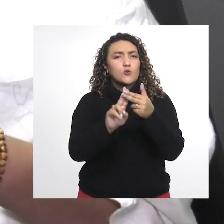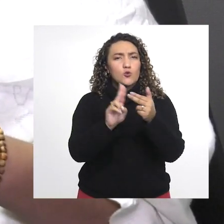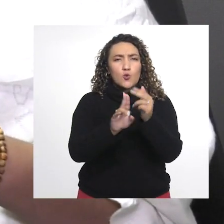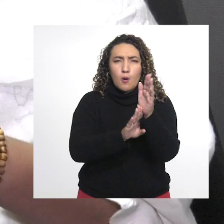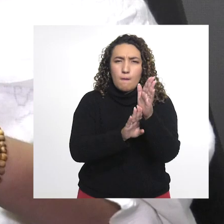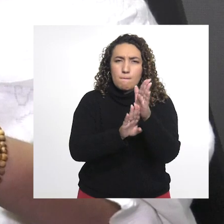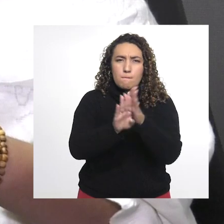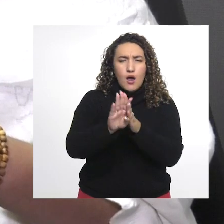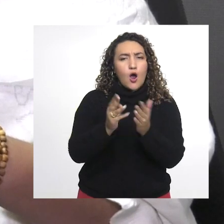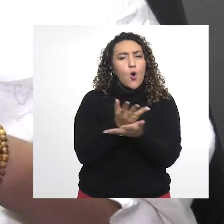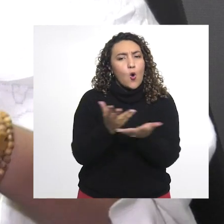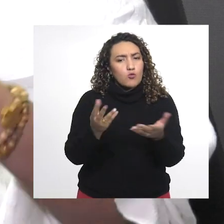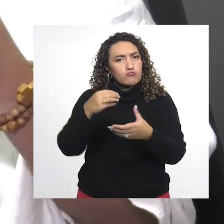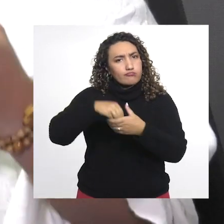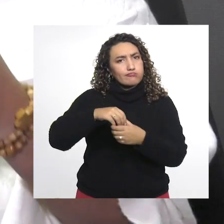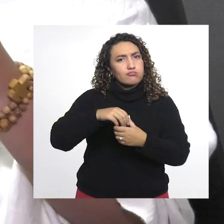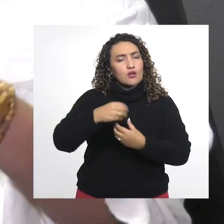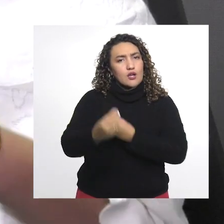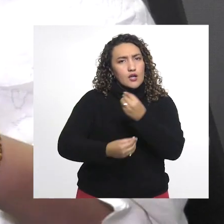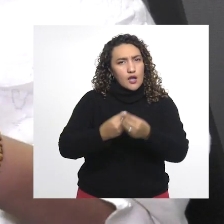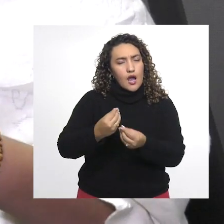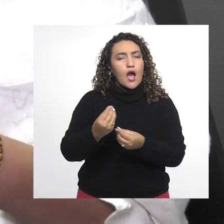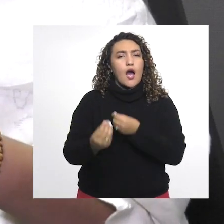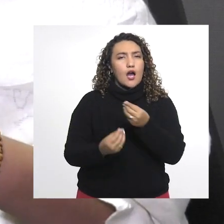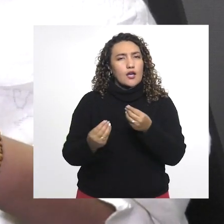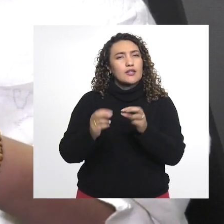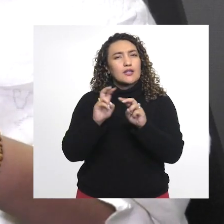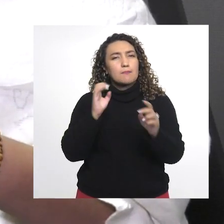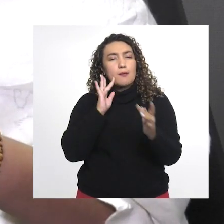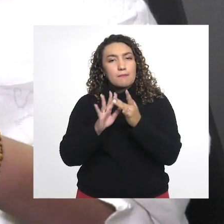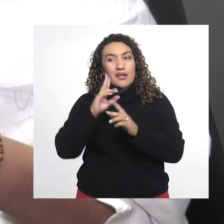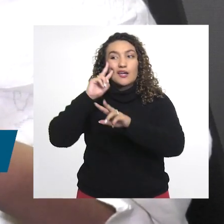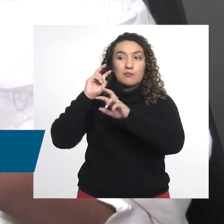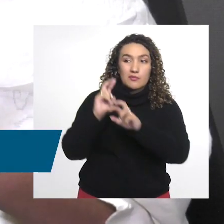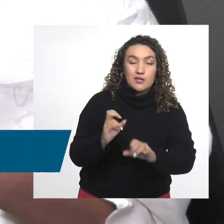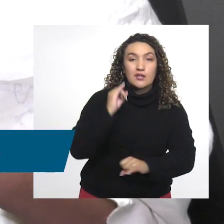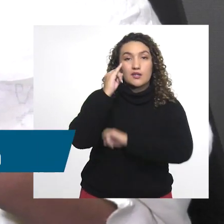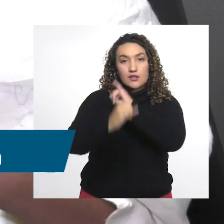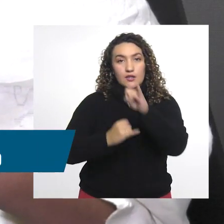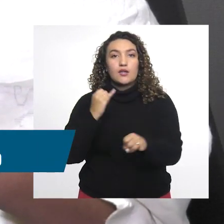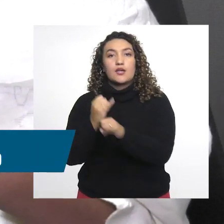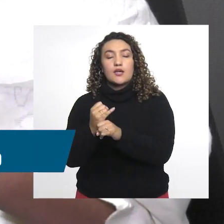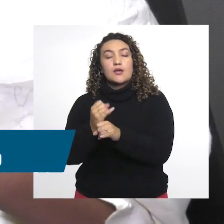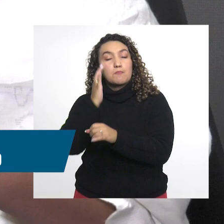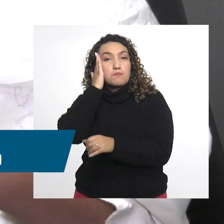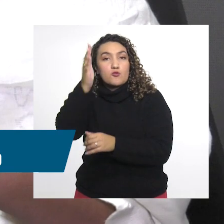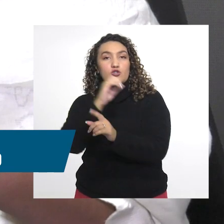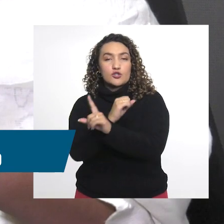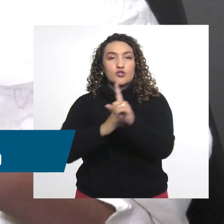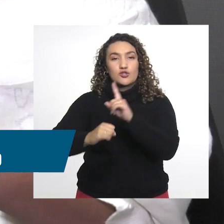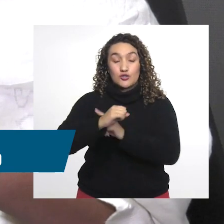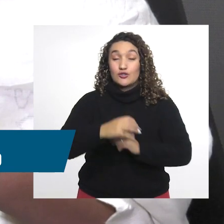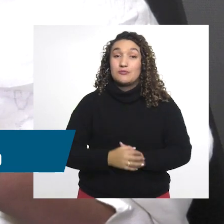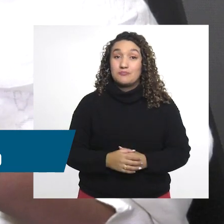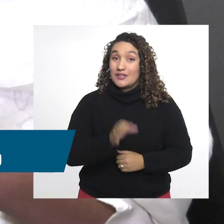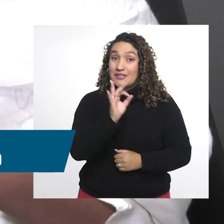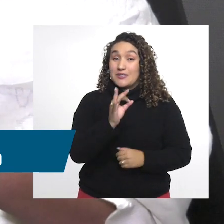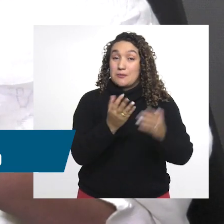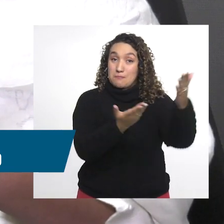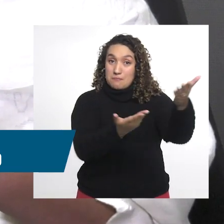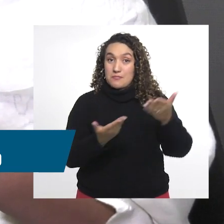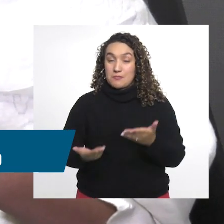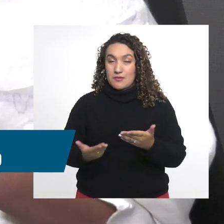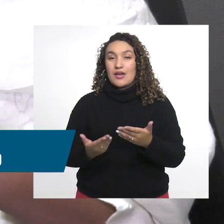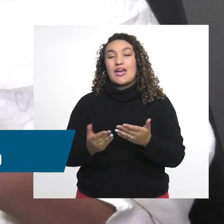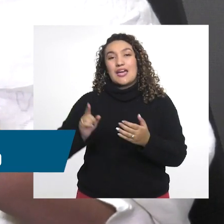formación en esta escuela y para que sigas conociendo adelantos y trabajos que venimos realizando en áreas como la investigación,